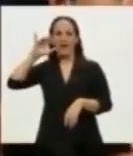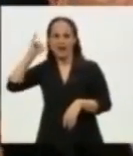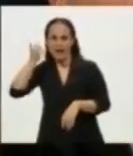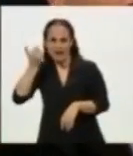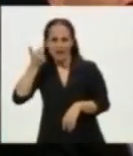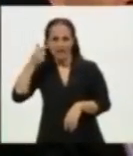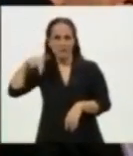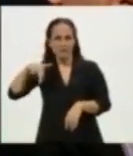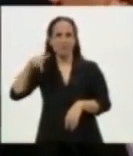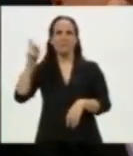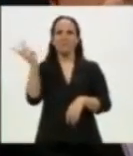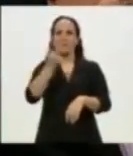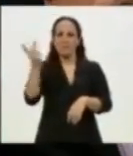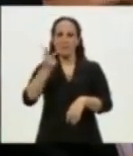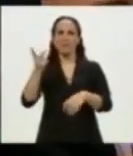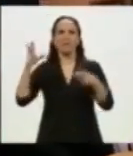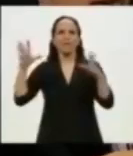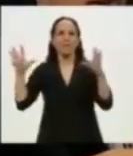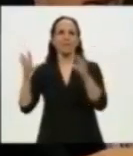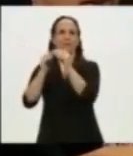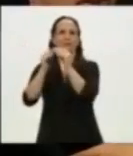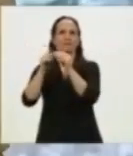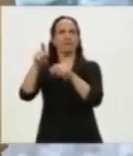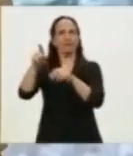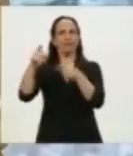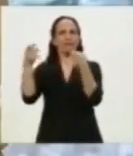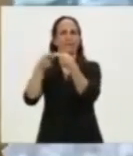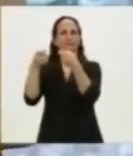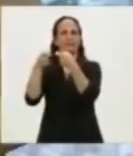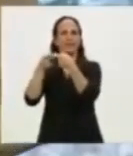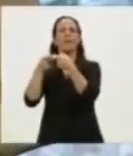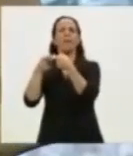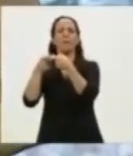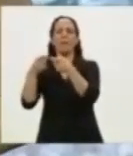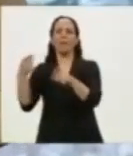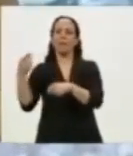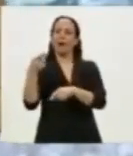una sociedad, ¿saben por qué? Para poder competir con Ford.